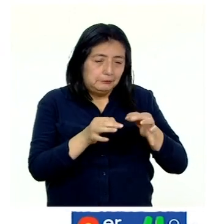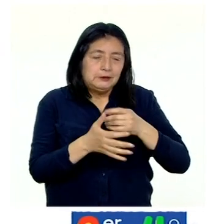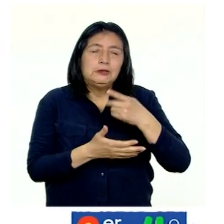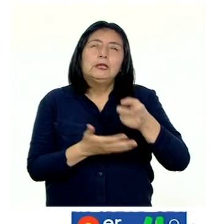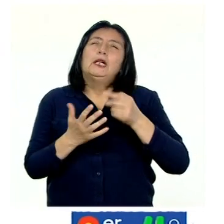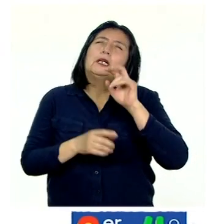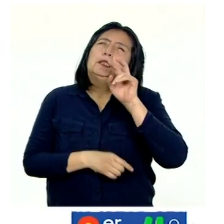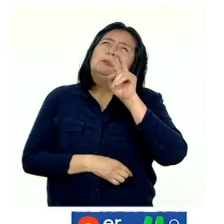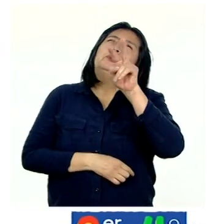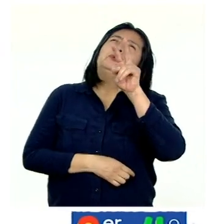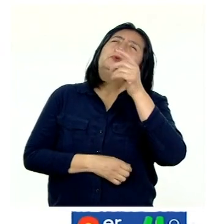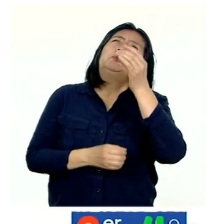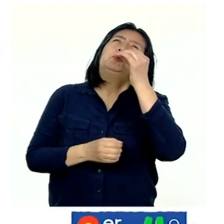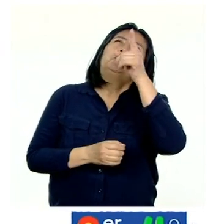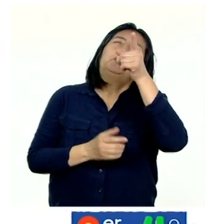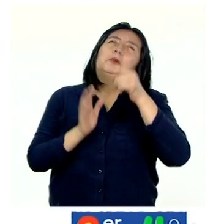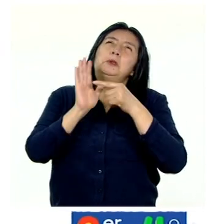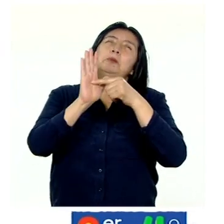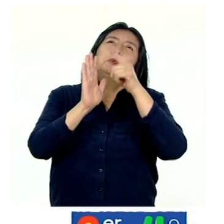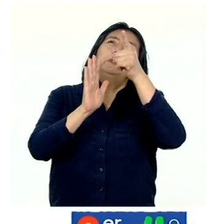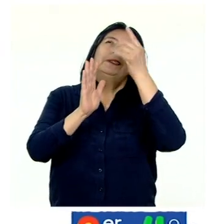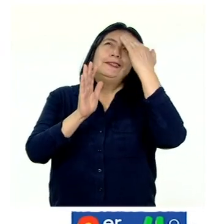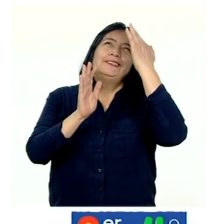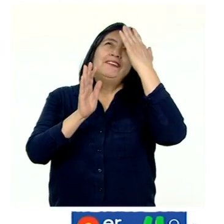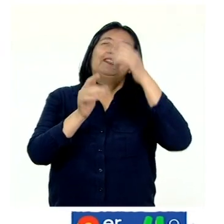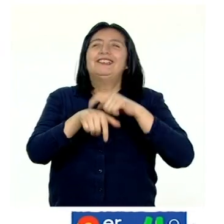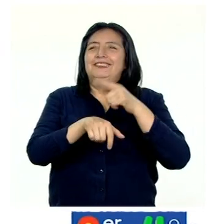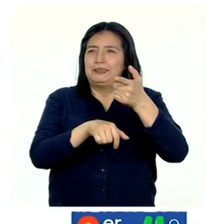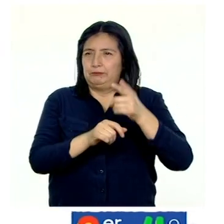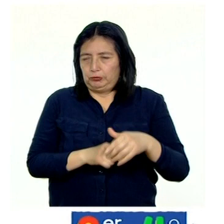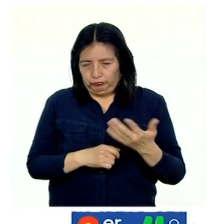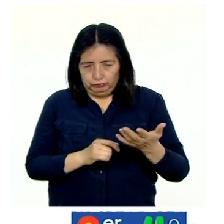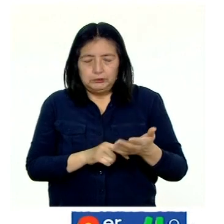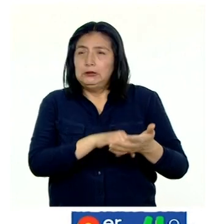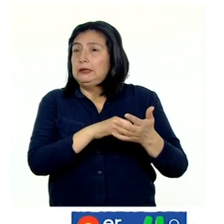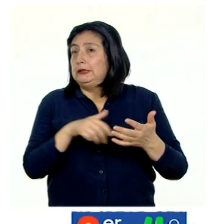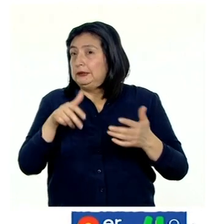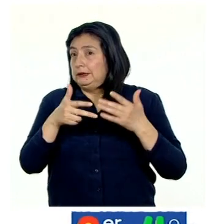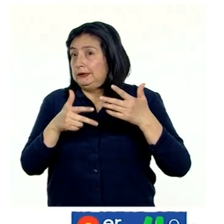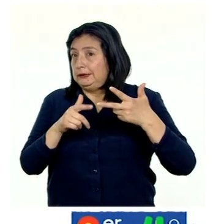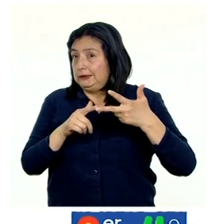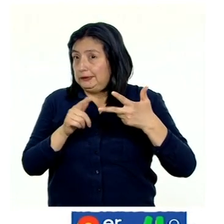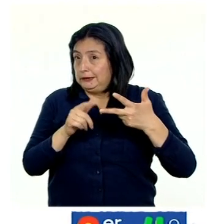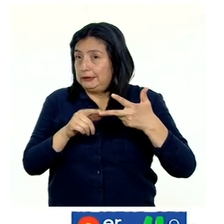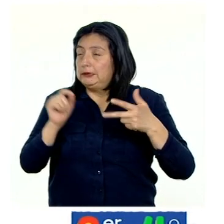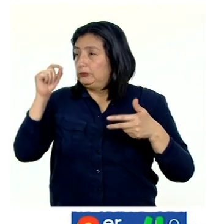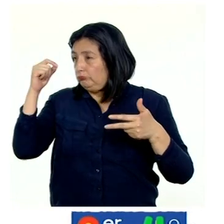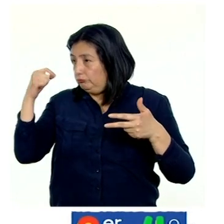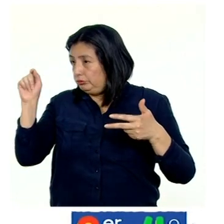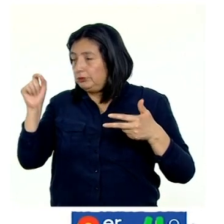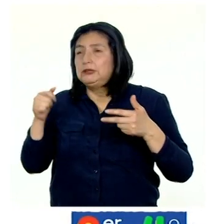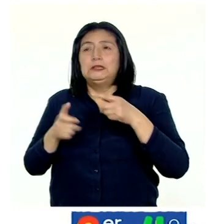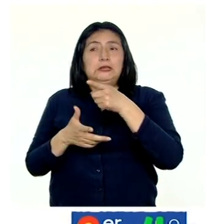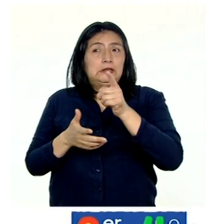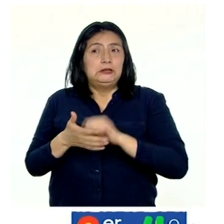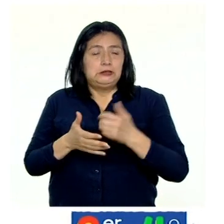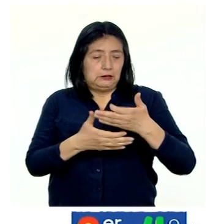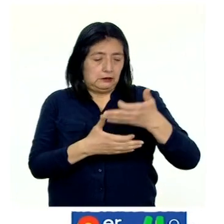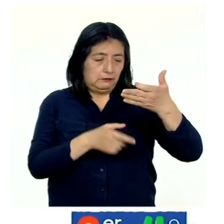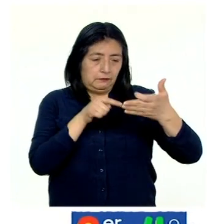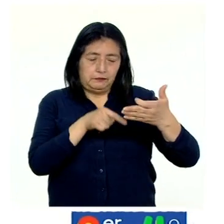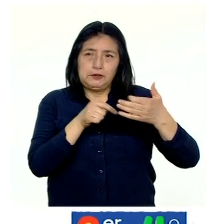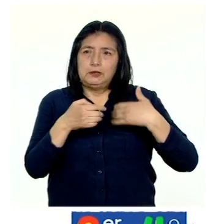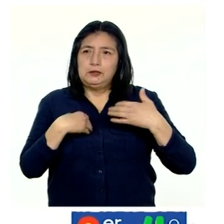seña y cómo ella les permite saber sobre el tiempo. Y por último, marcarán un check si su ficha